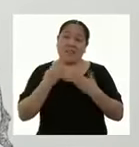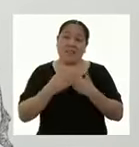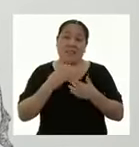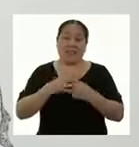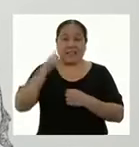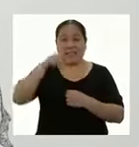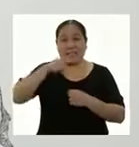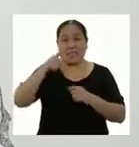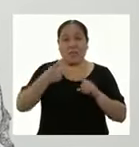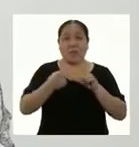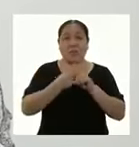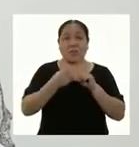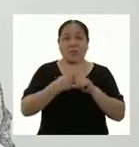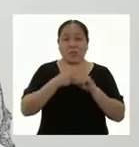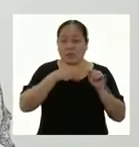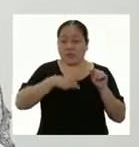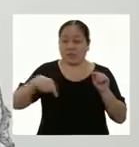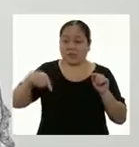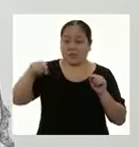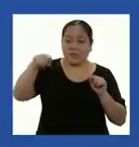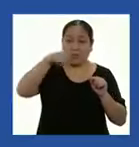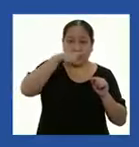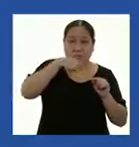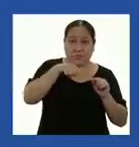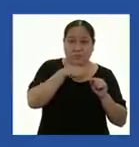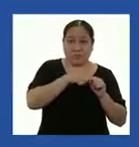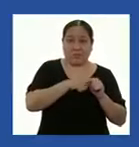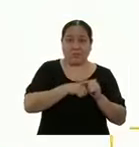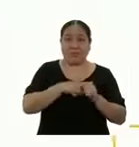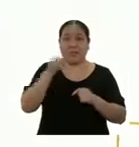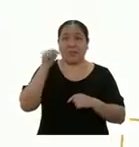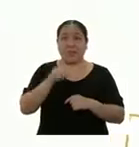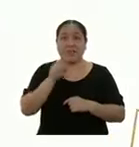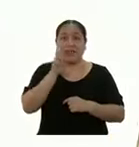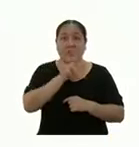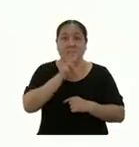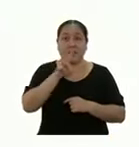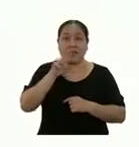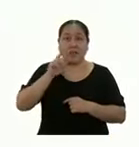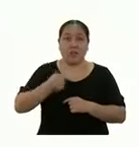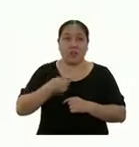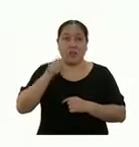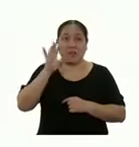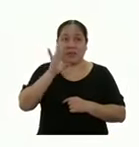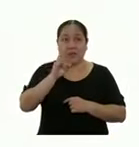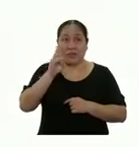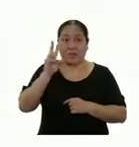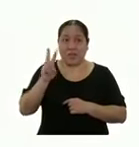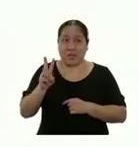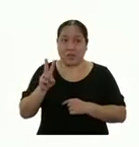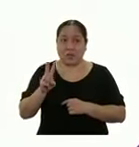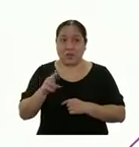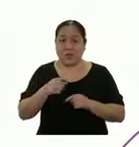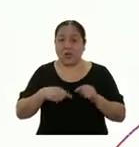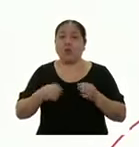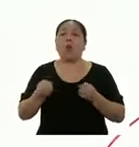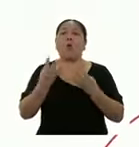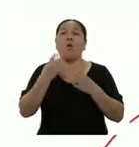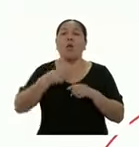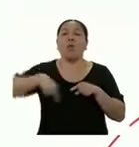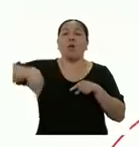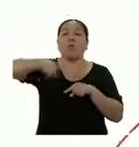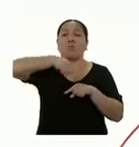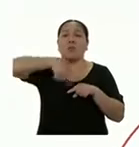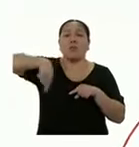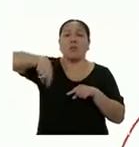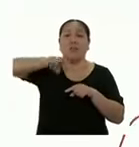solo debes multiplicar el contorno del parque, que es 333,72, por el número de vueltas que das,